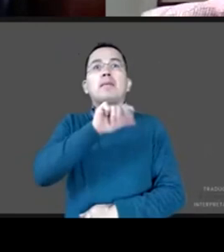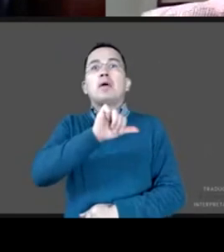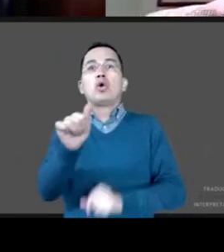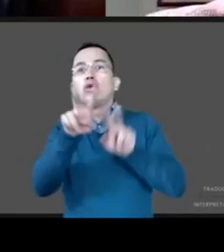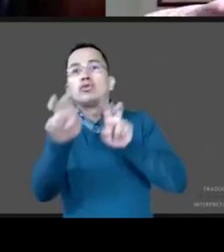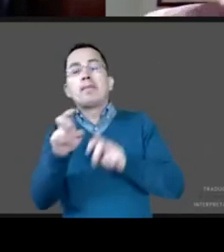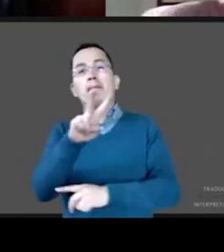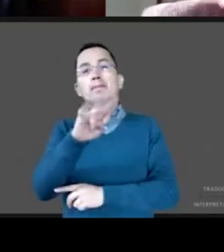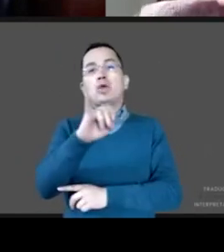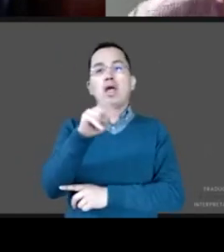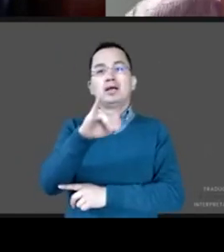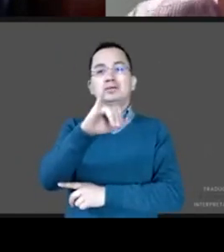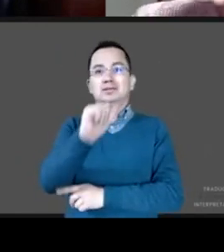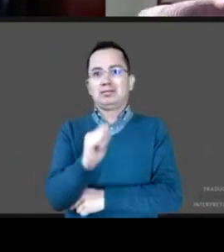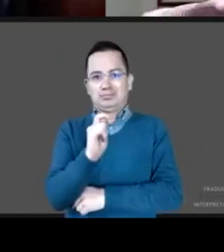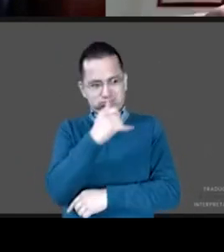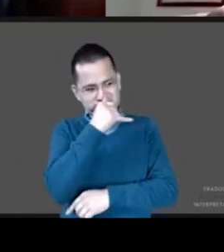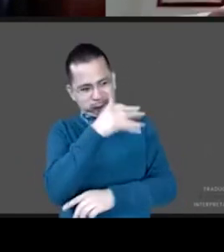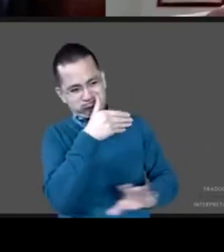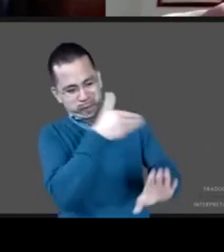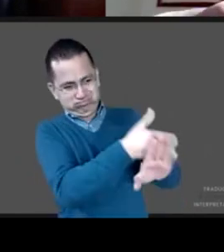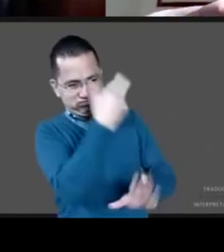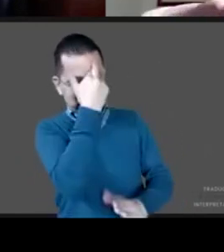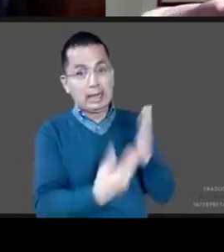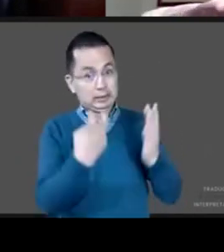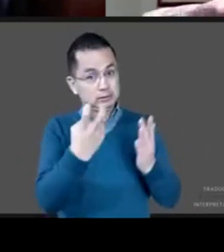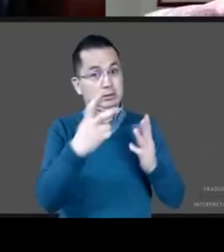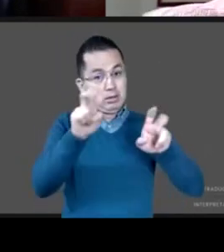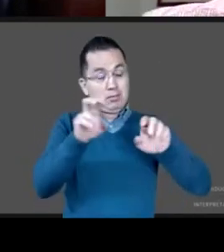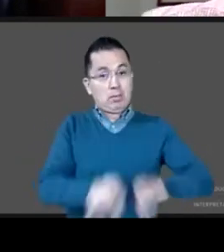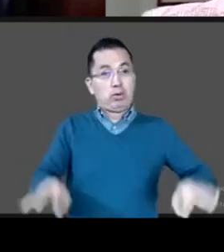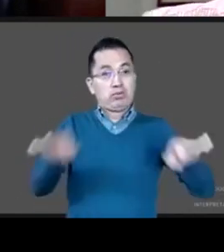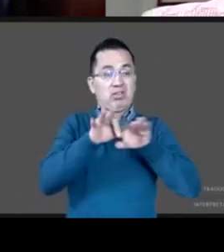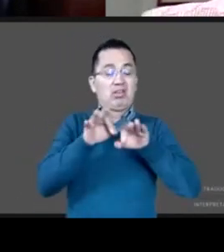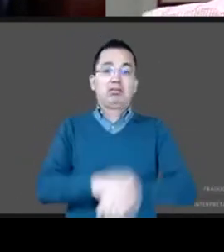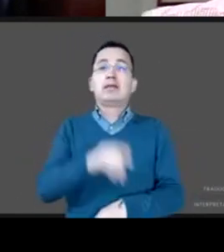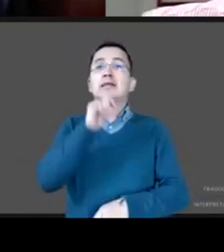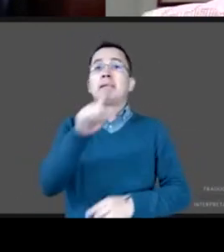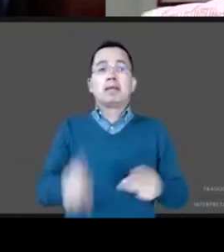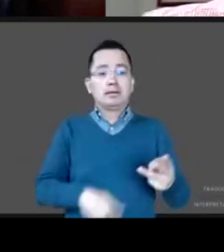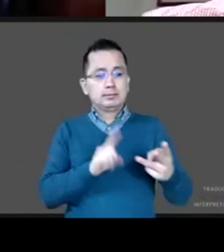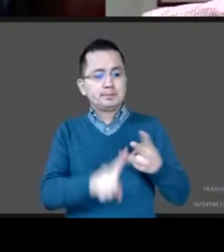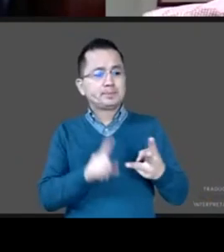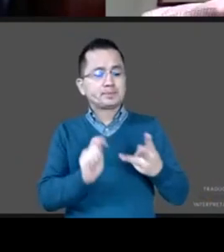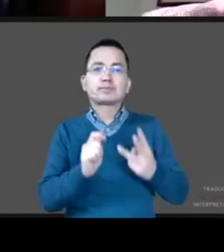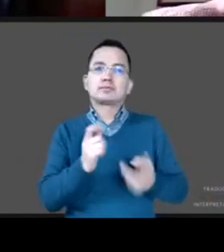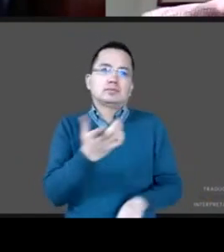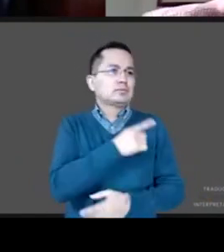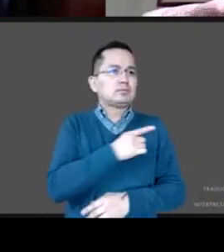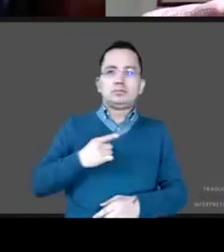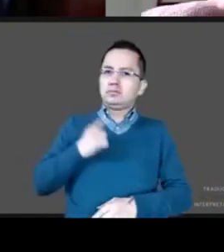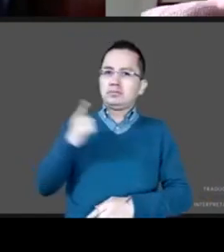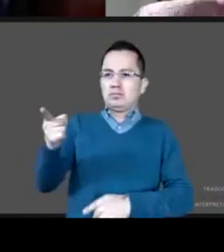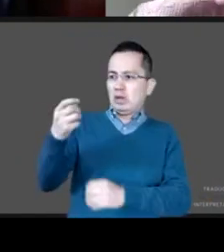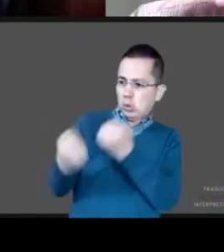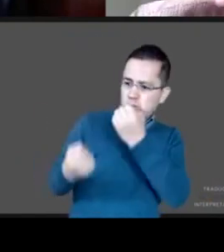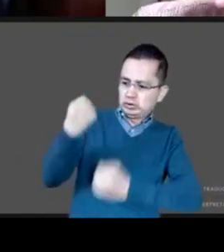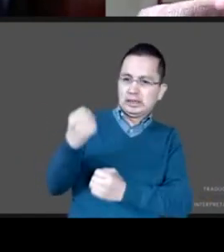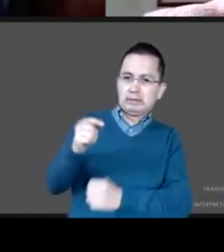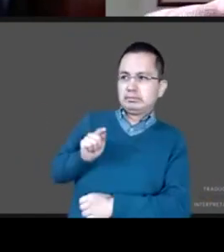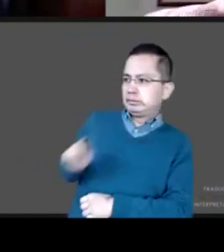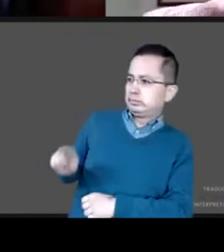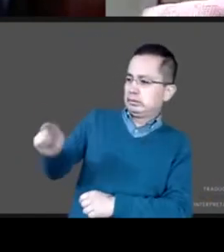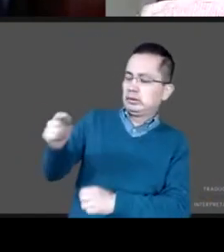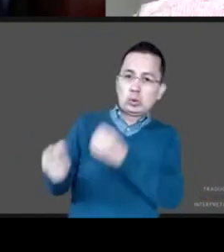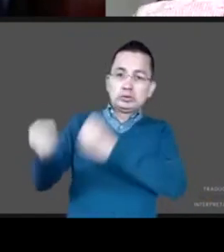relevante, actual. Y yo agregaría también el cumplimiento de nuestro aparato judicial, de nuestro aparato